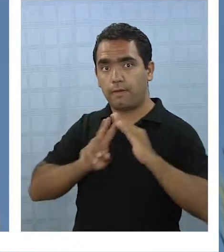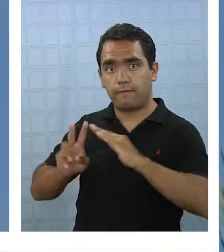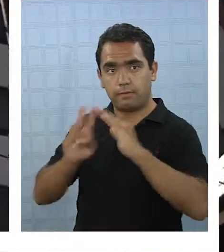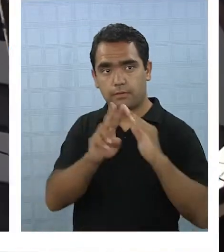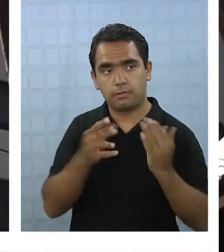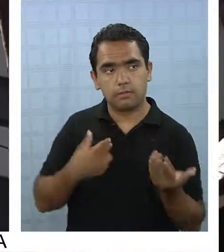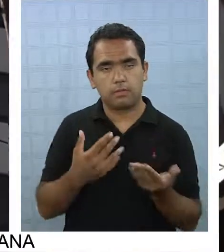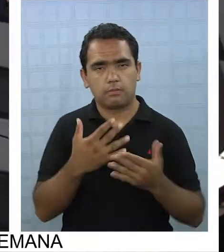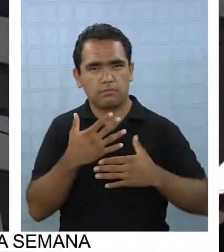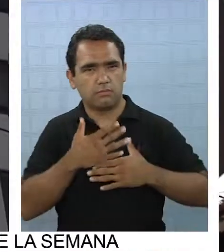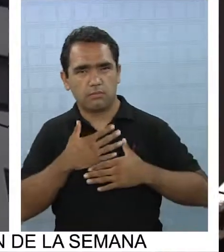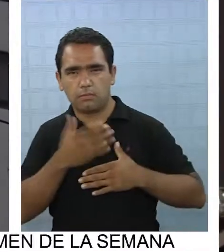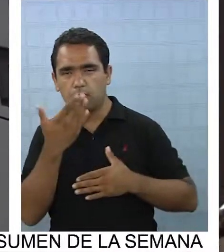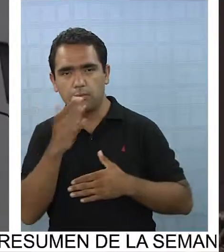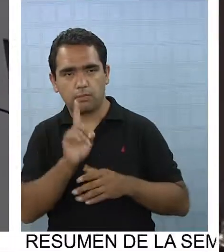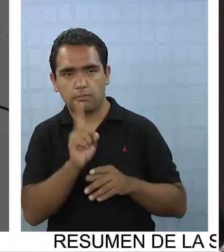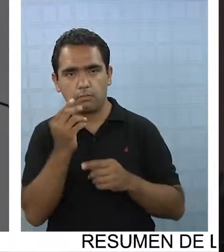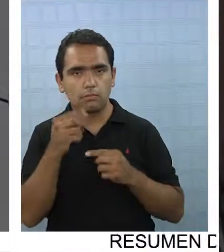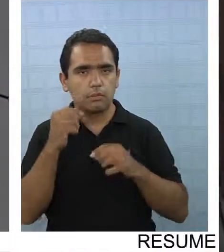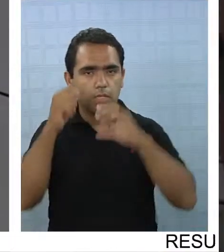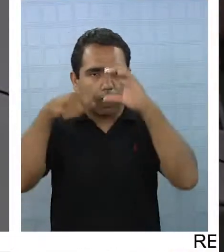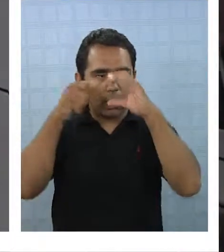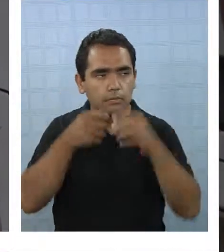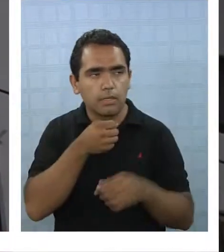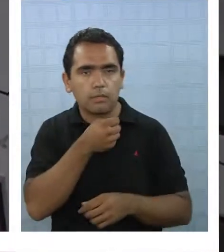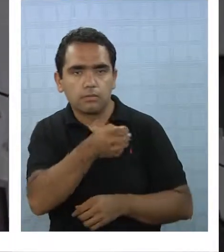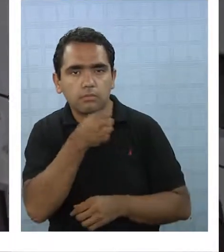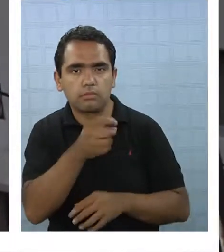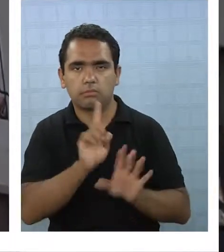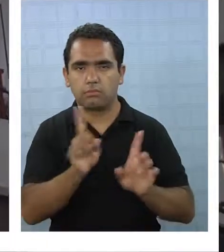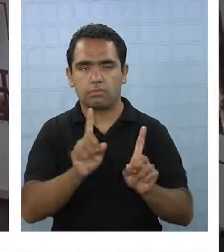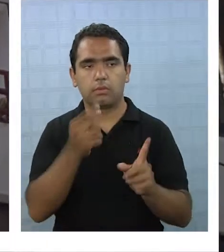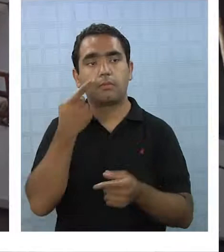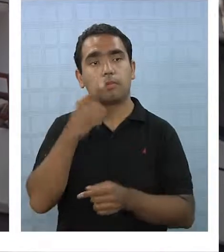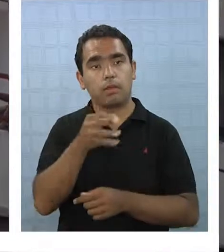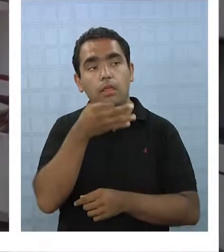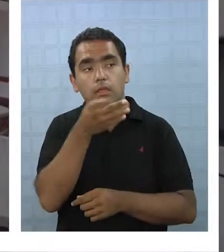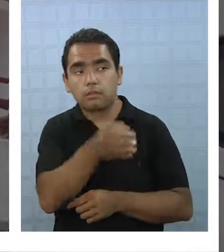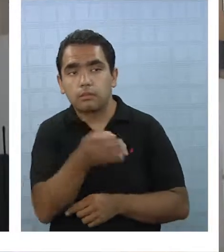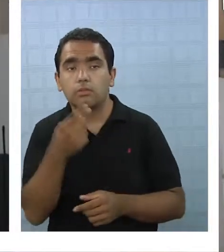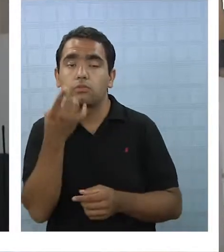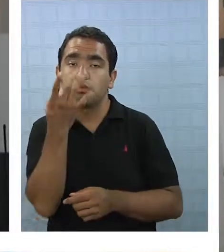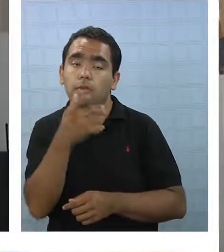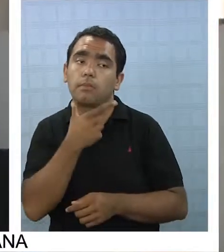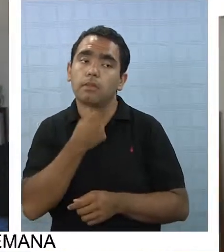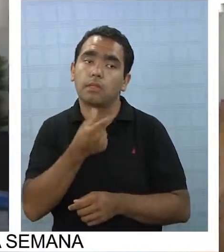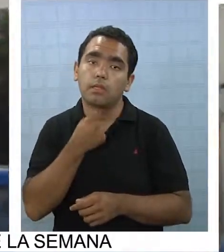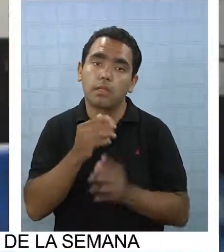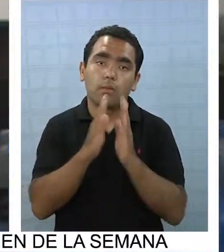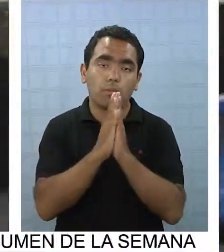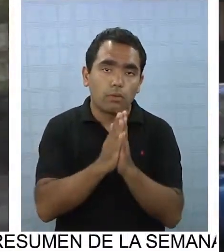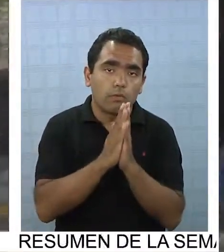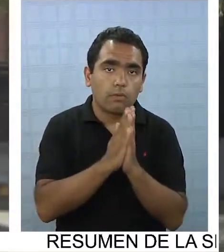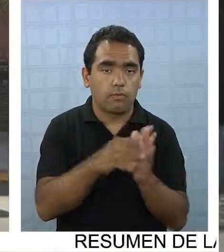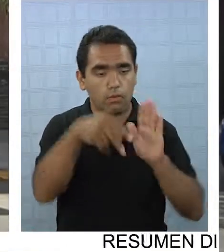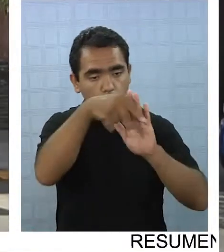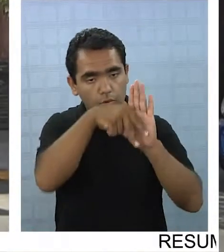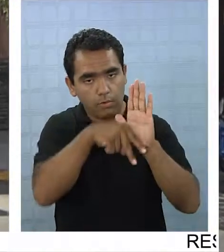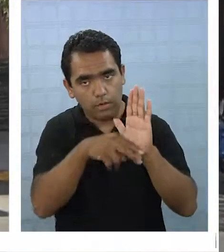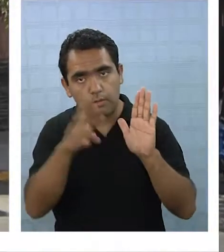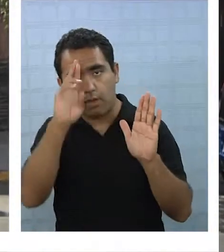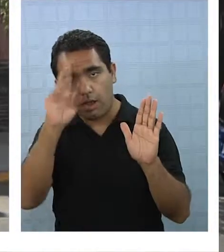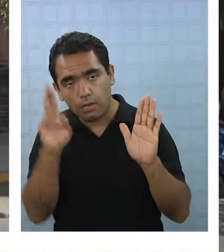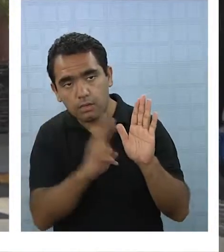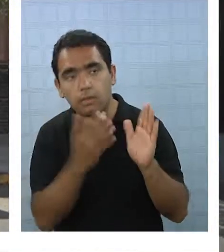en cámaras por miedo a represalias, pero que nos comentaron que ellos solo buscan que se cumpla la normativa y que se